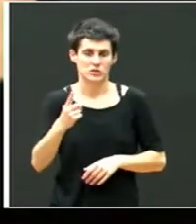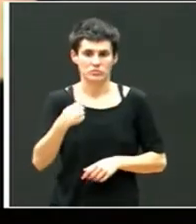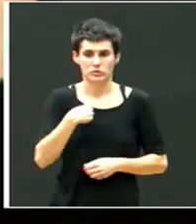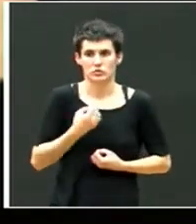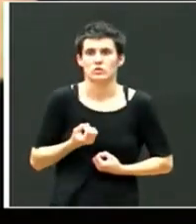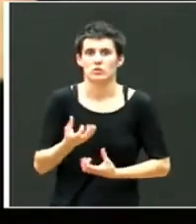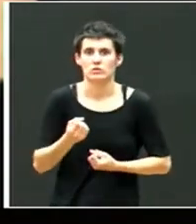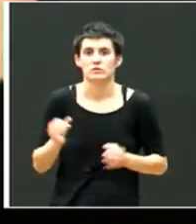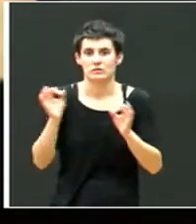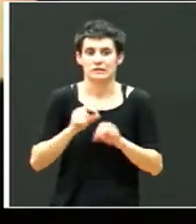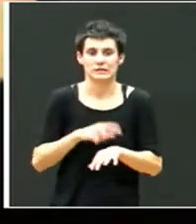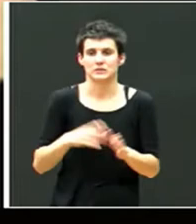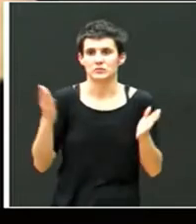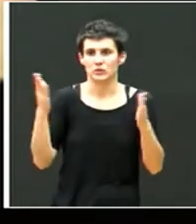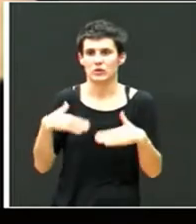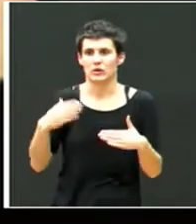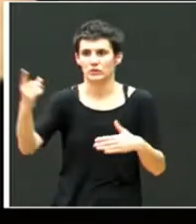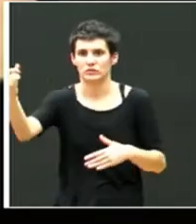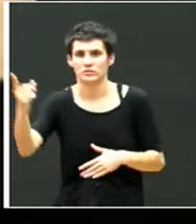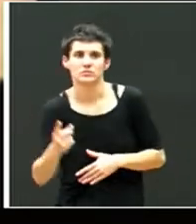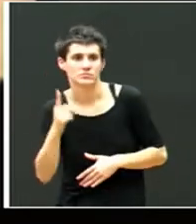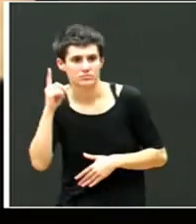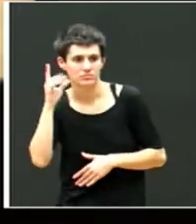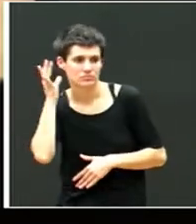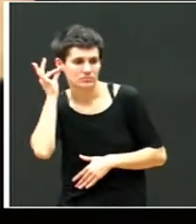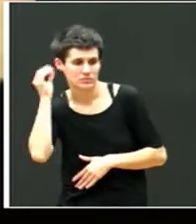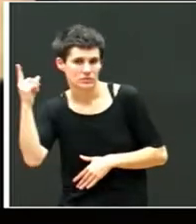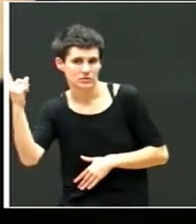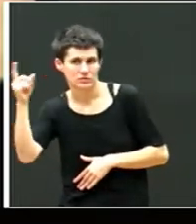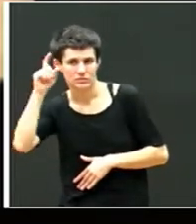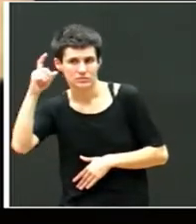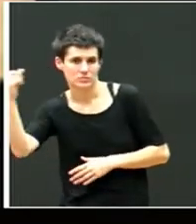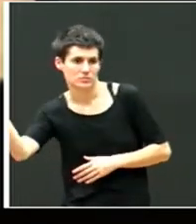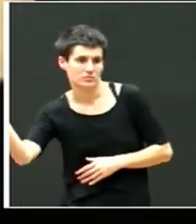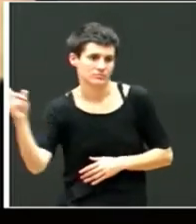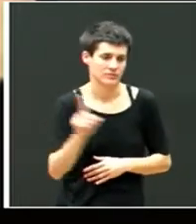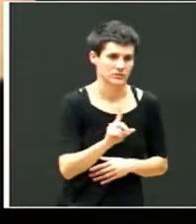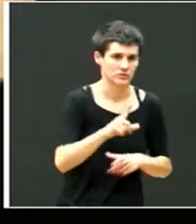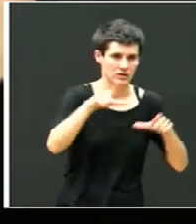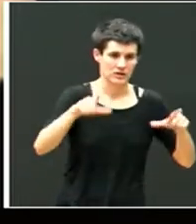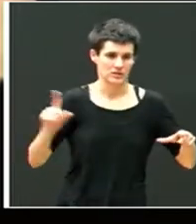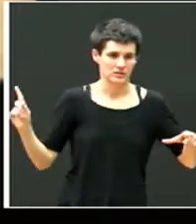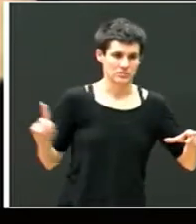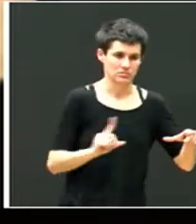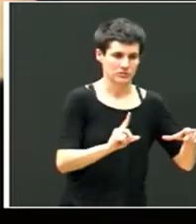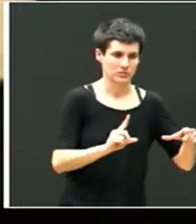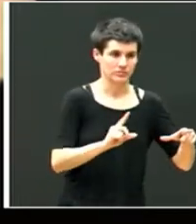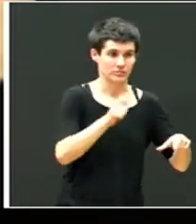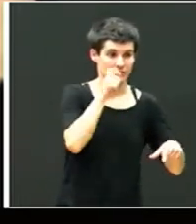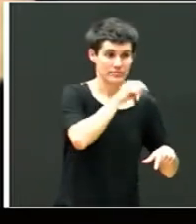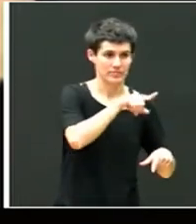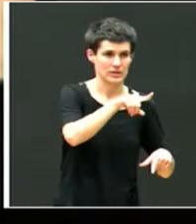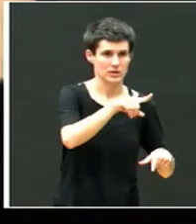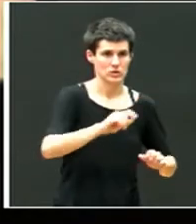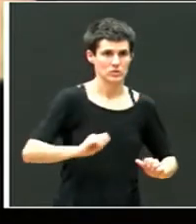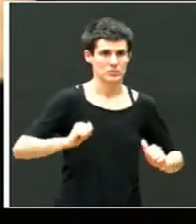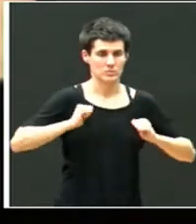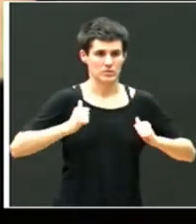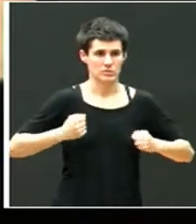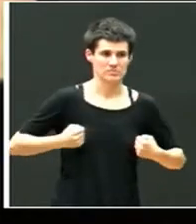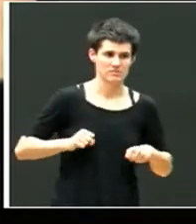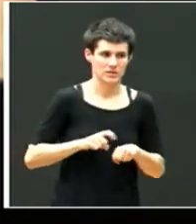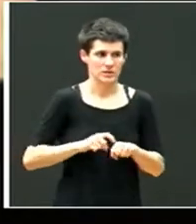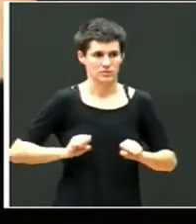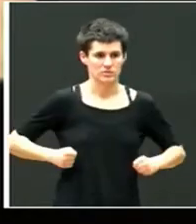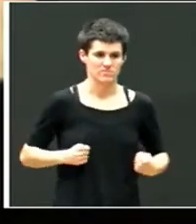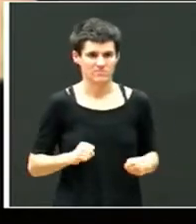entró al grupo y Joseba se debió poner un poco nervioso y empezó a correr